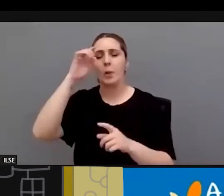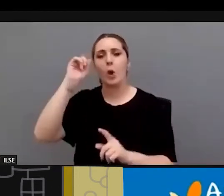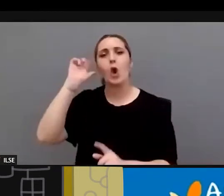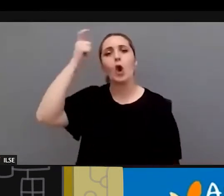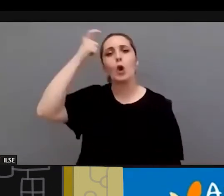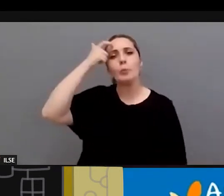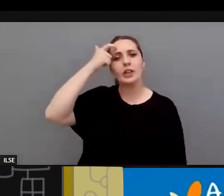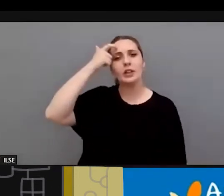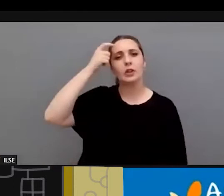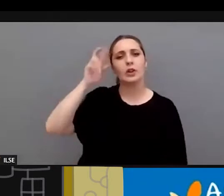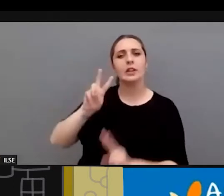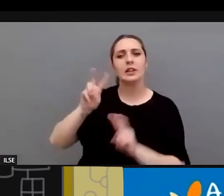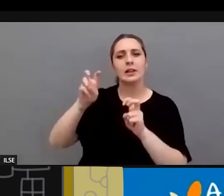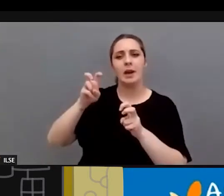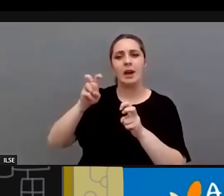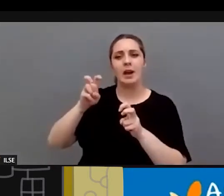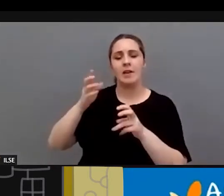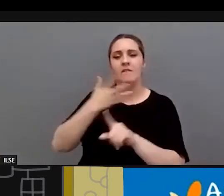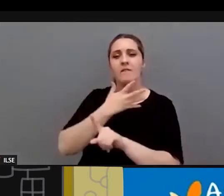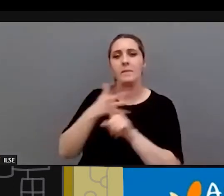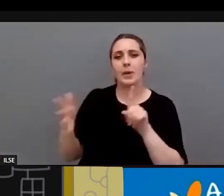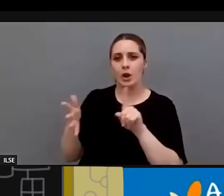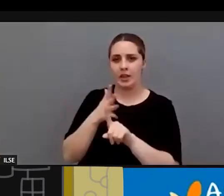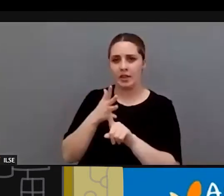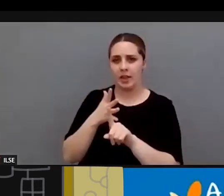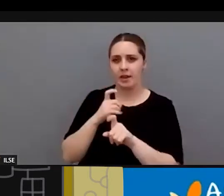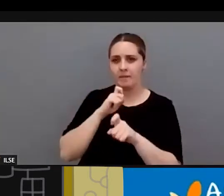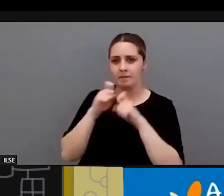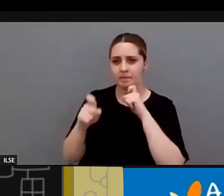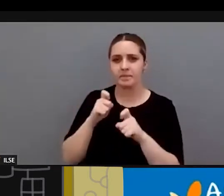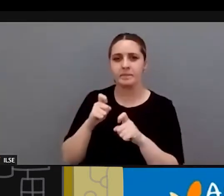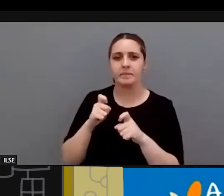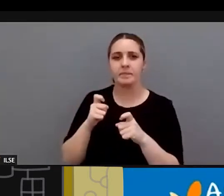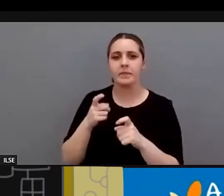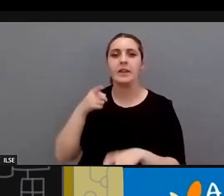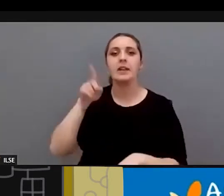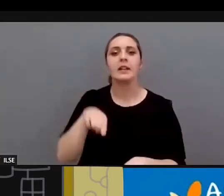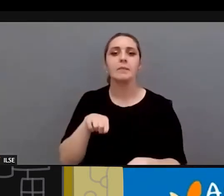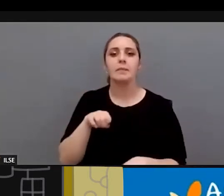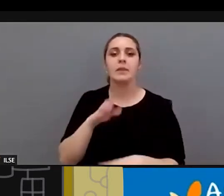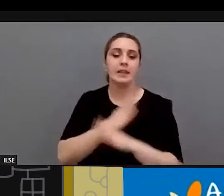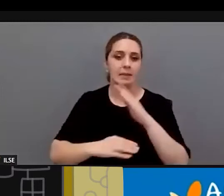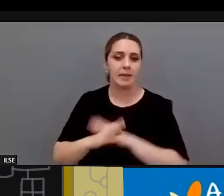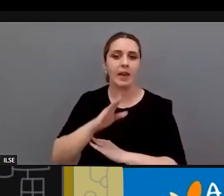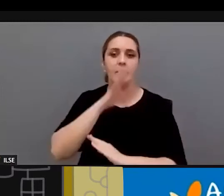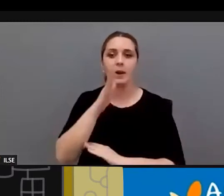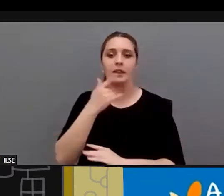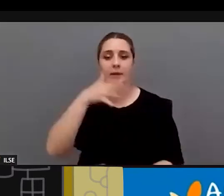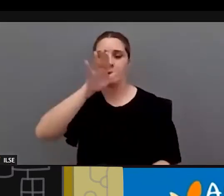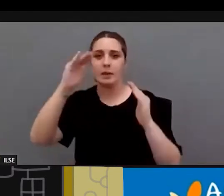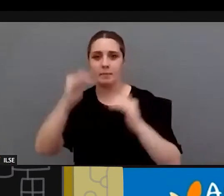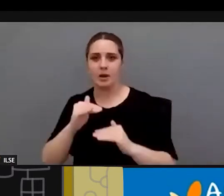de la cuestión de la violencia y de la discapacidad y de por qué se denuncia menos o más pero vamos a la raíz